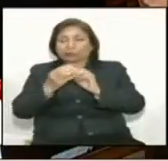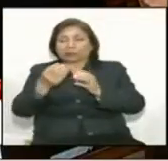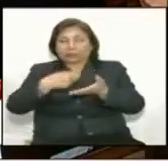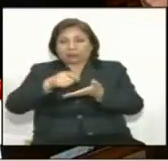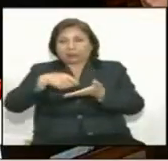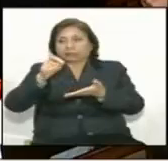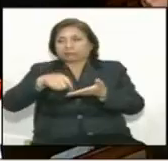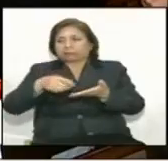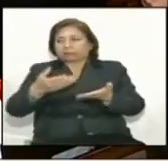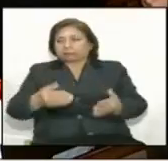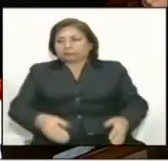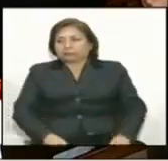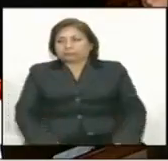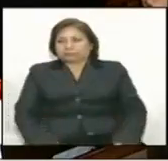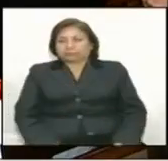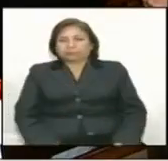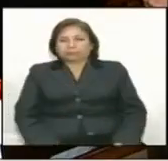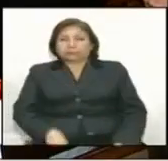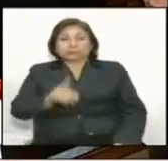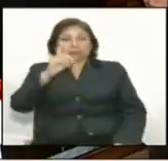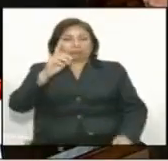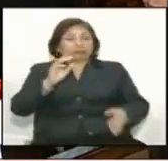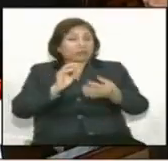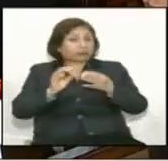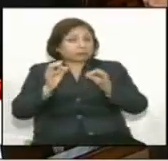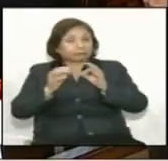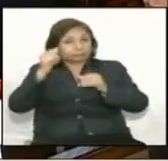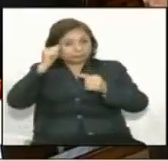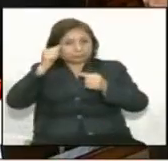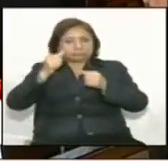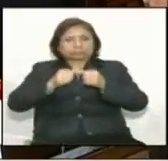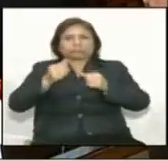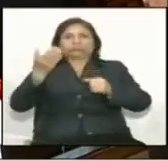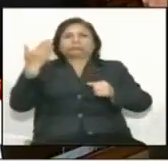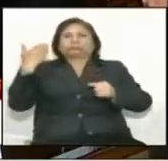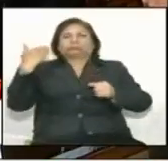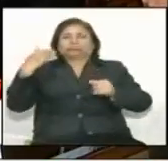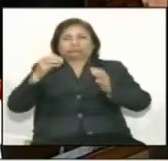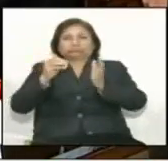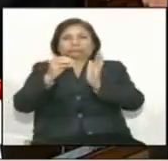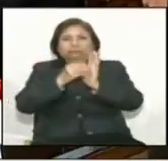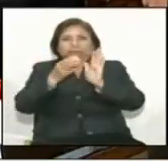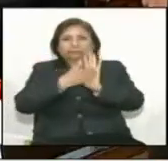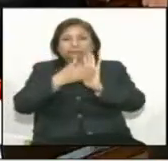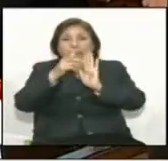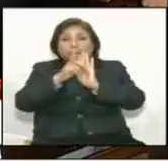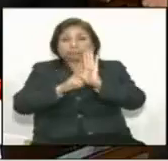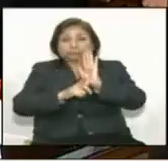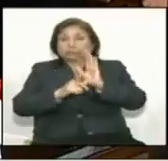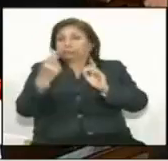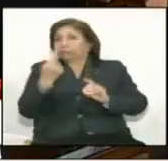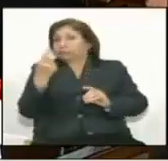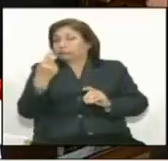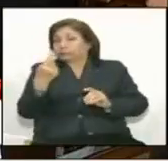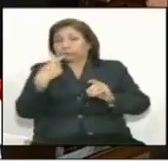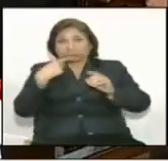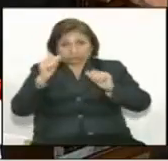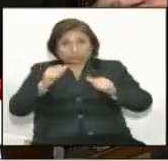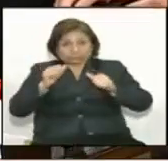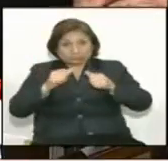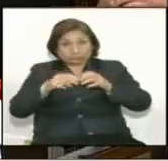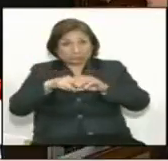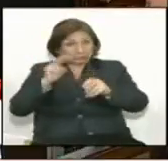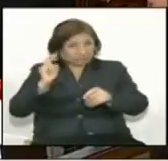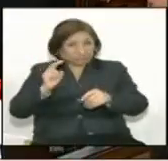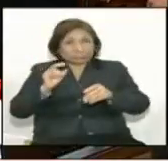Silva Santisteban. Está respondiendo el comisista de la ONU. De pedido como requisito para, ¿no? No,